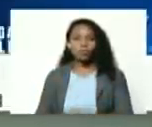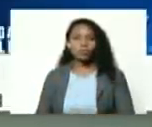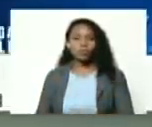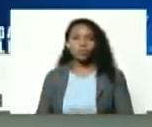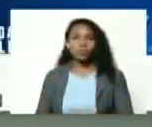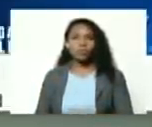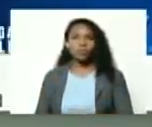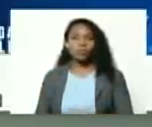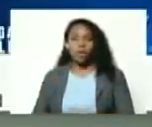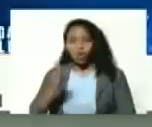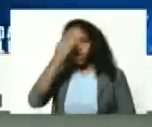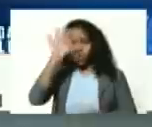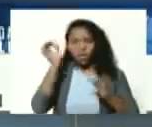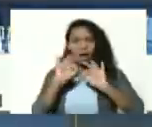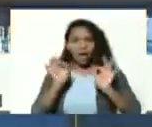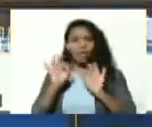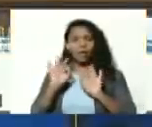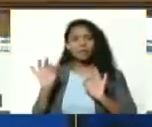sin lugar a duda